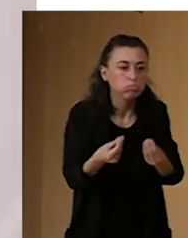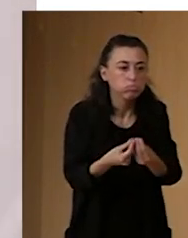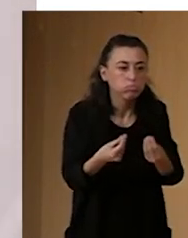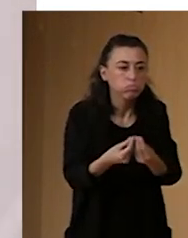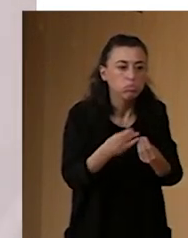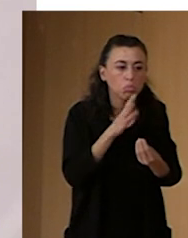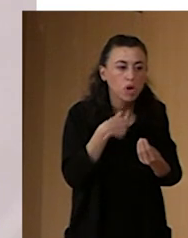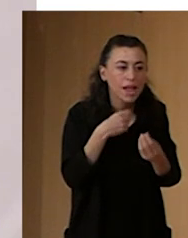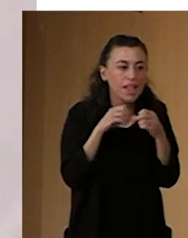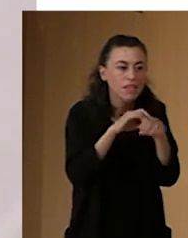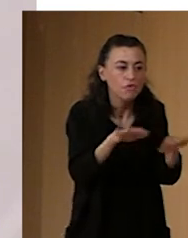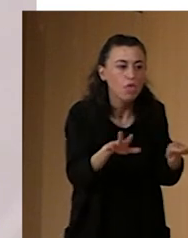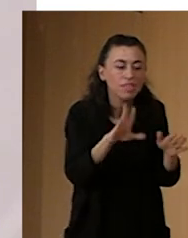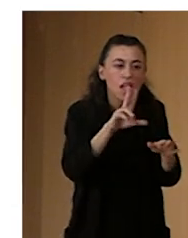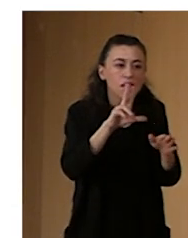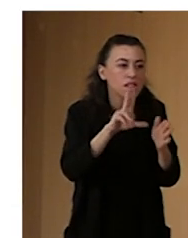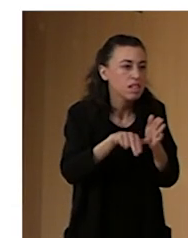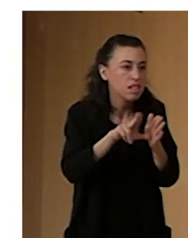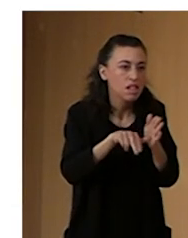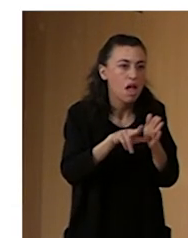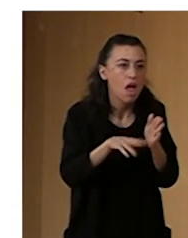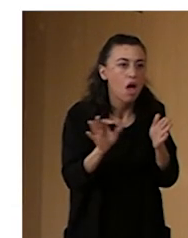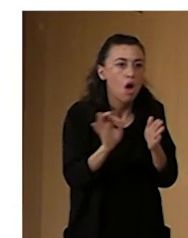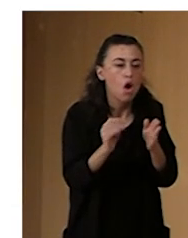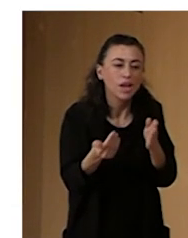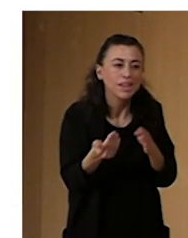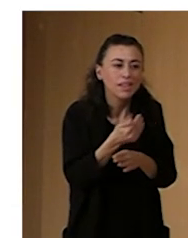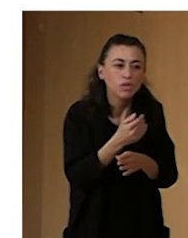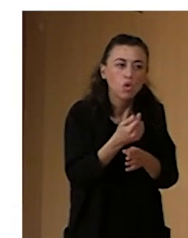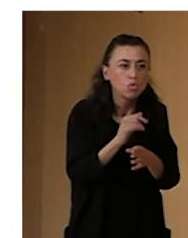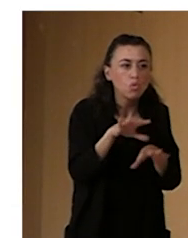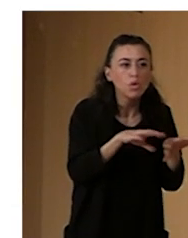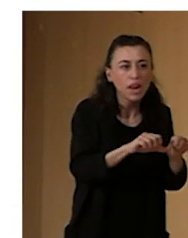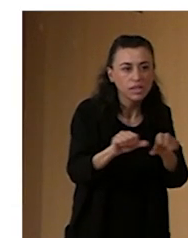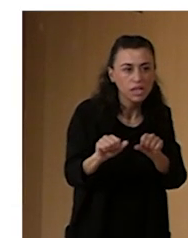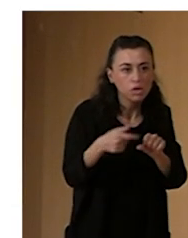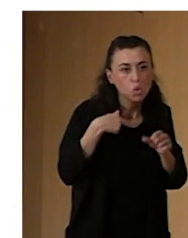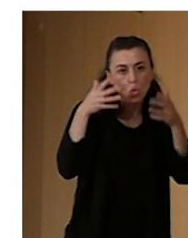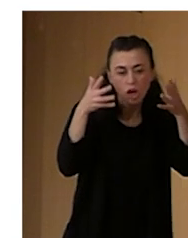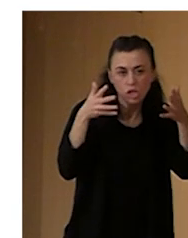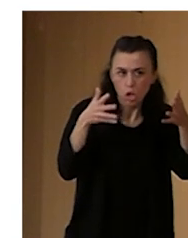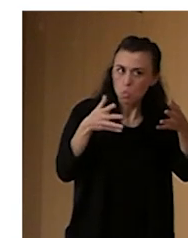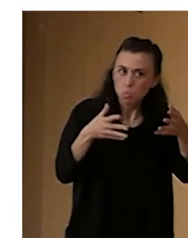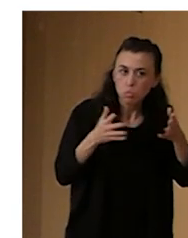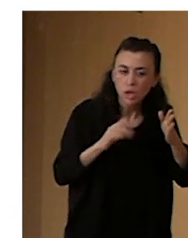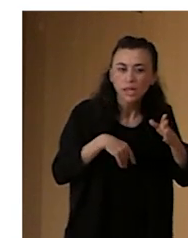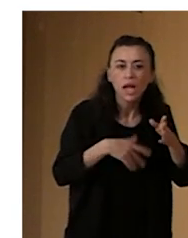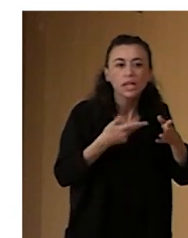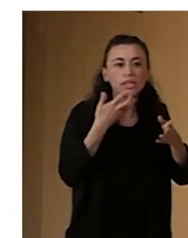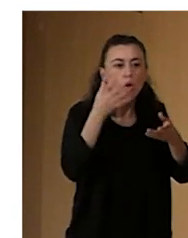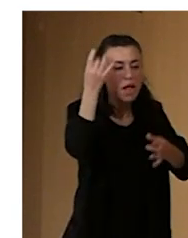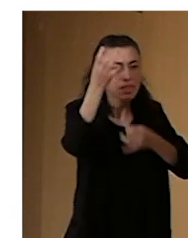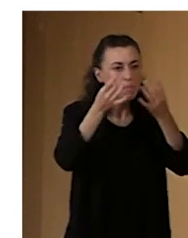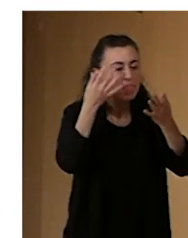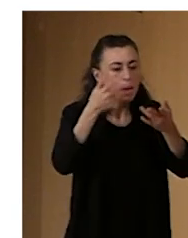gestiona, no se hace, por ejemplo, una reserva, una buena práctica, un consejo que siempre reservamos y vamos a hacer alguna actividad,